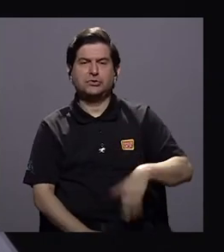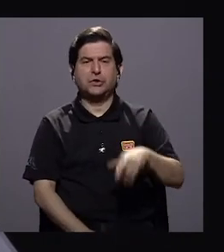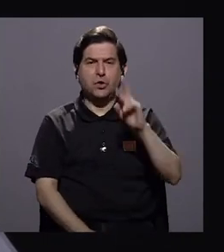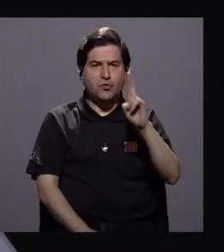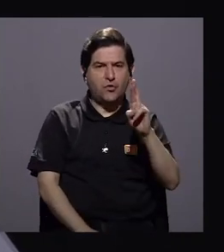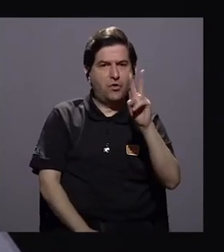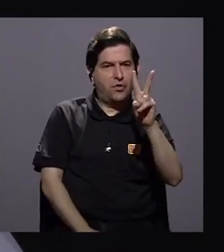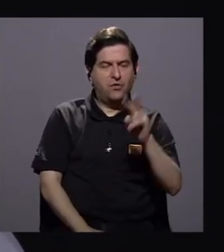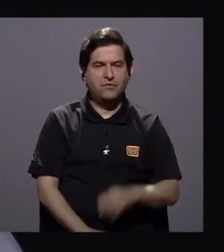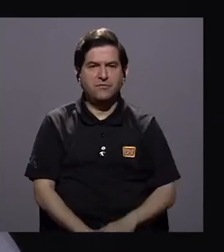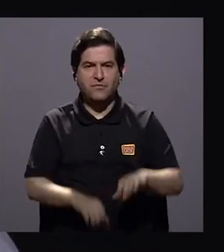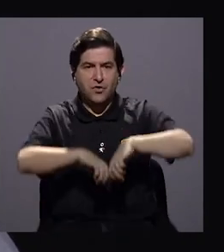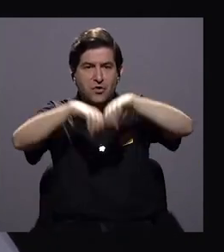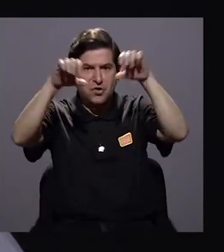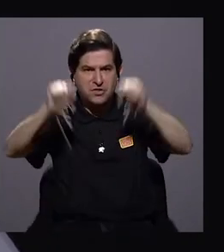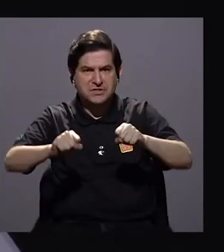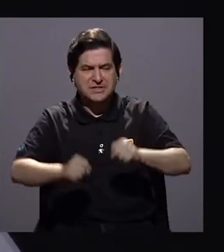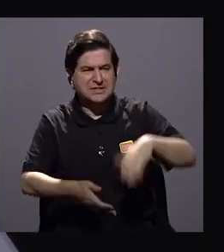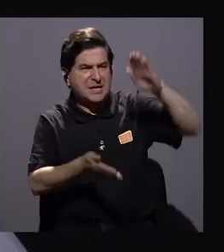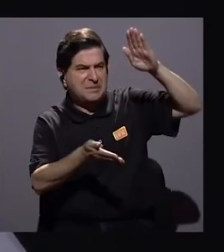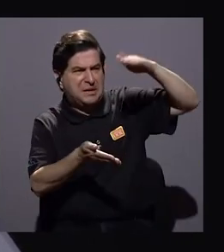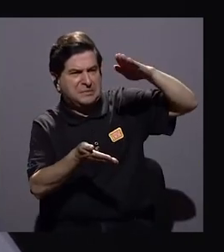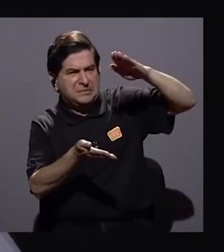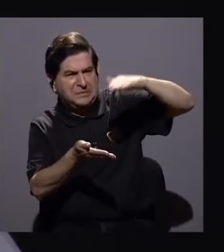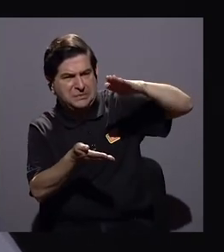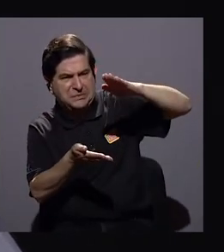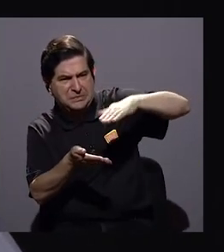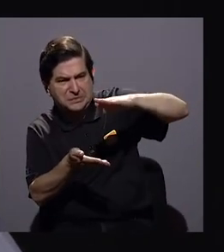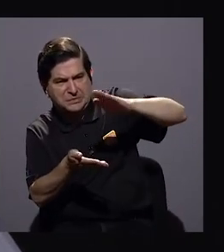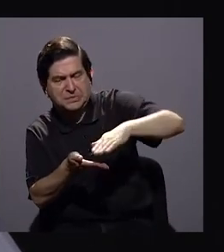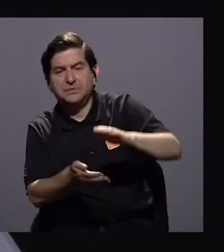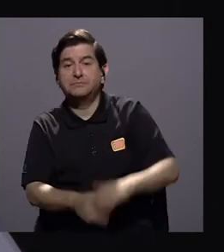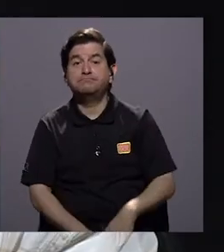donde parece que el sistema va en una clara decadencia.